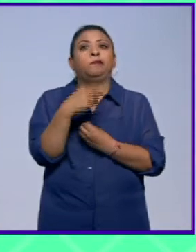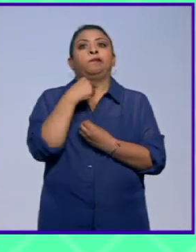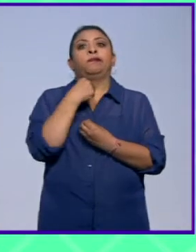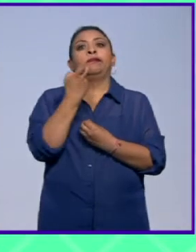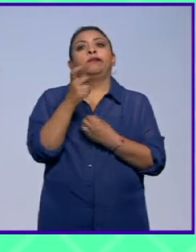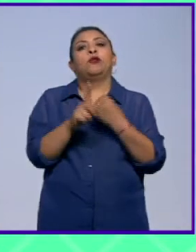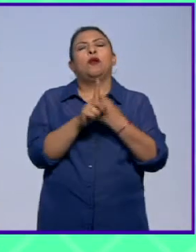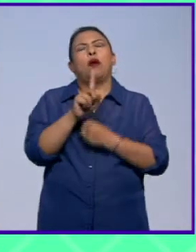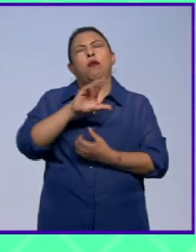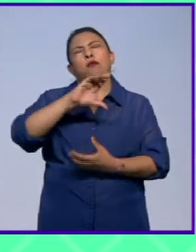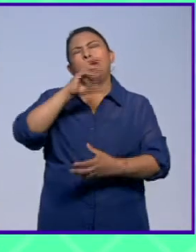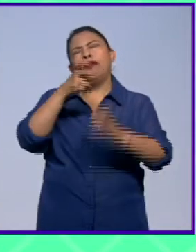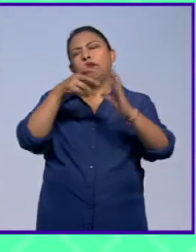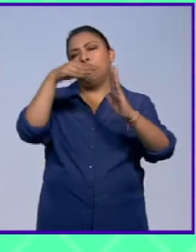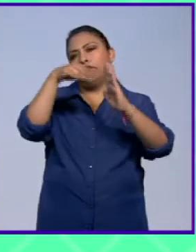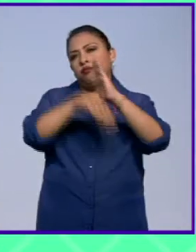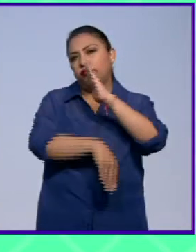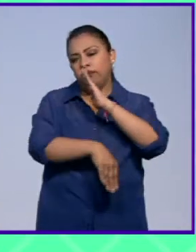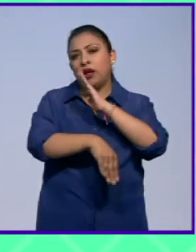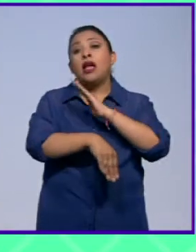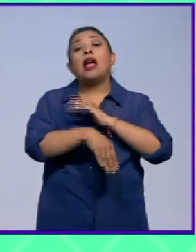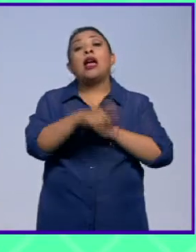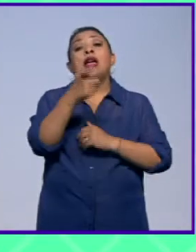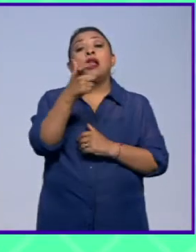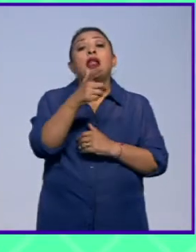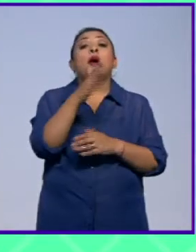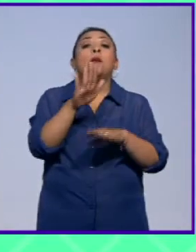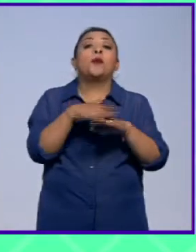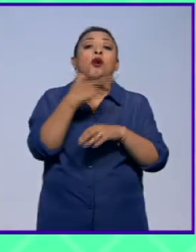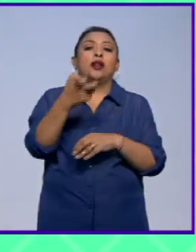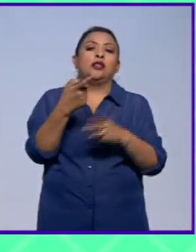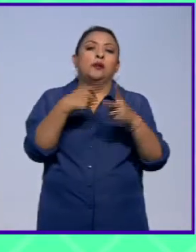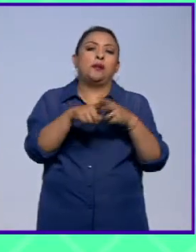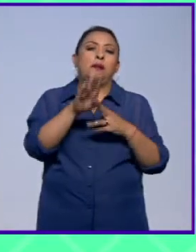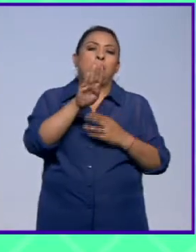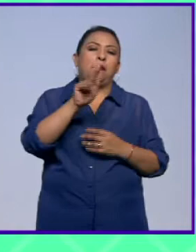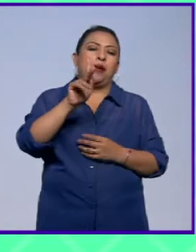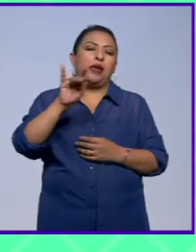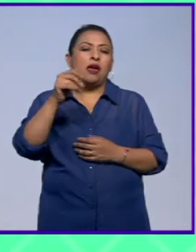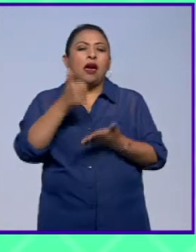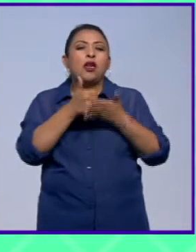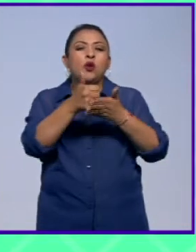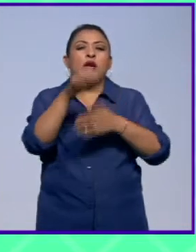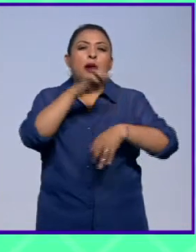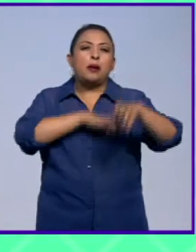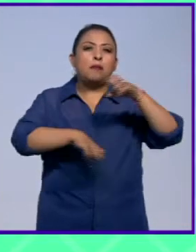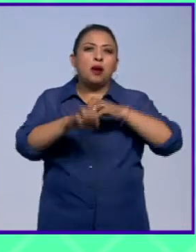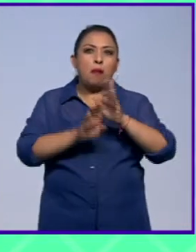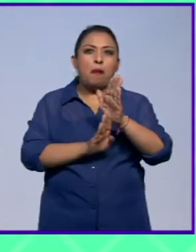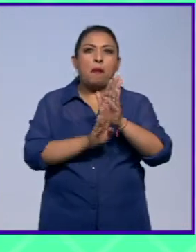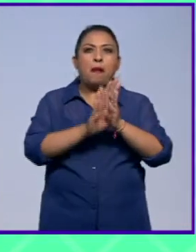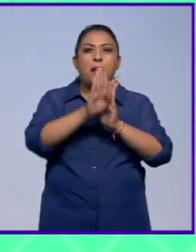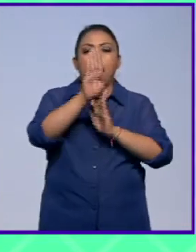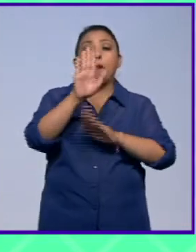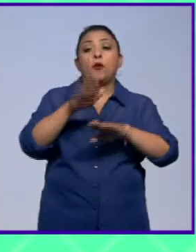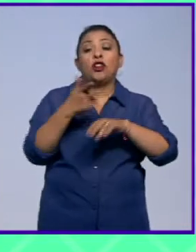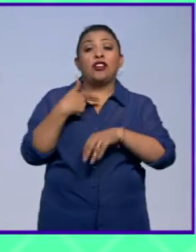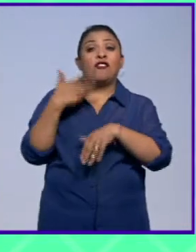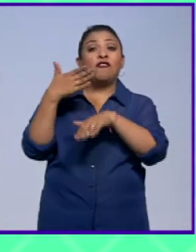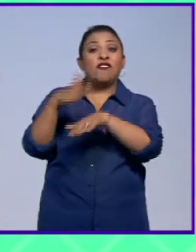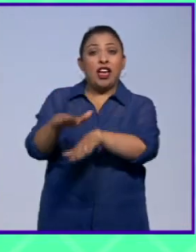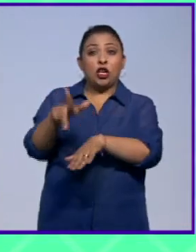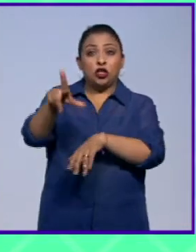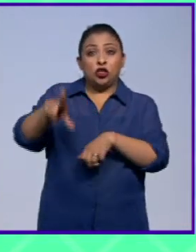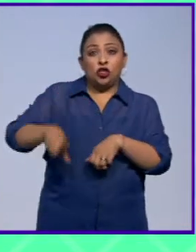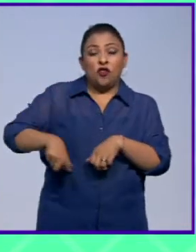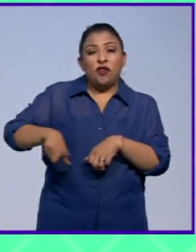y en realidad BPI France fue creada para ayudar a las empresas a crecer porque las bancas privadas tenían un